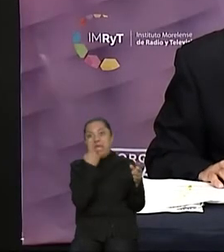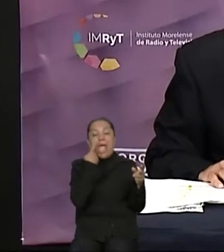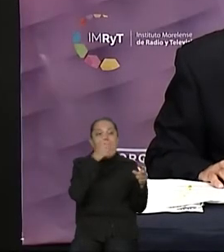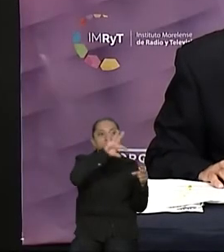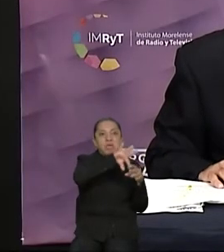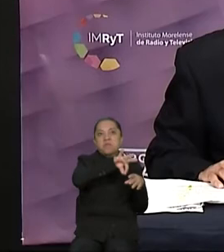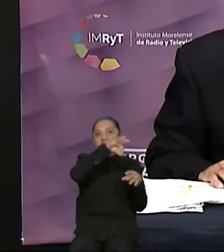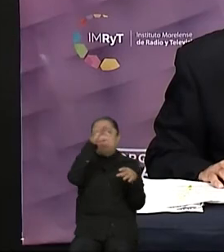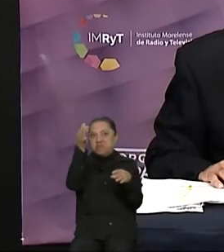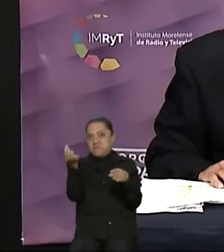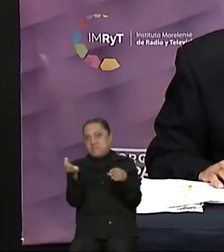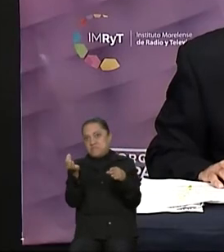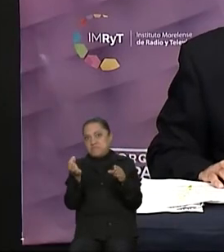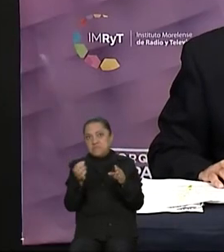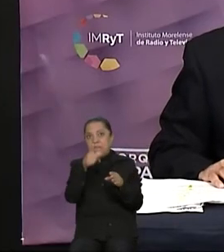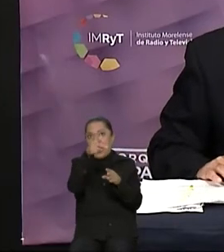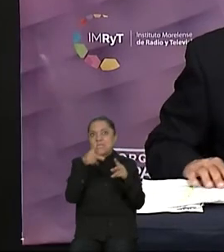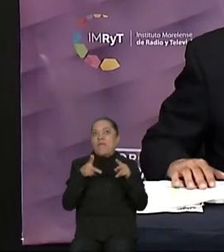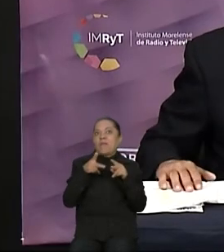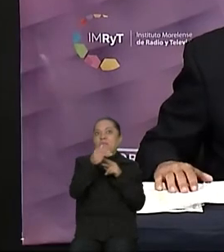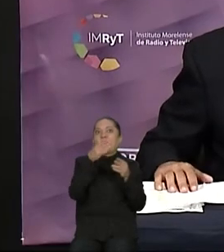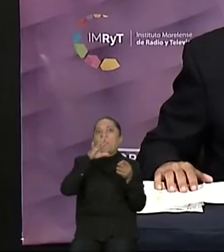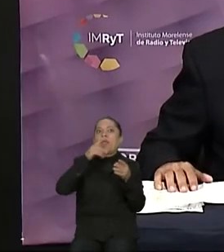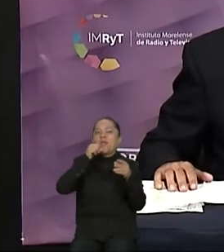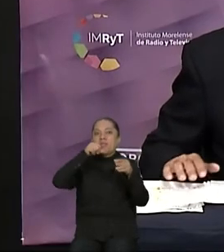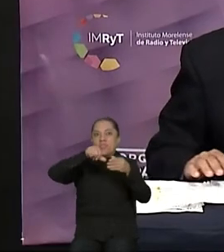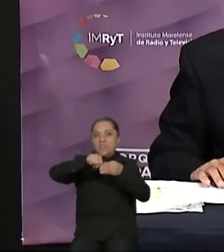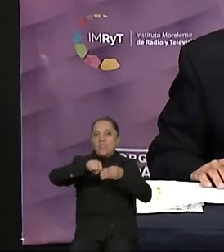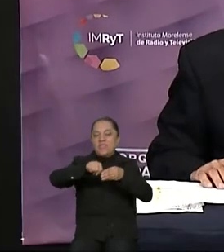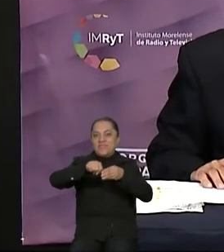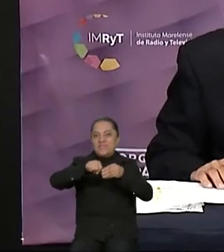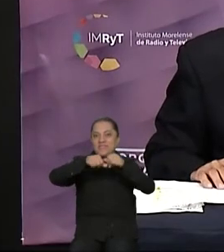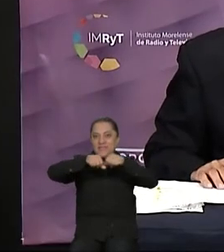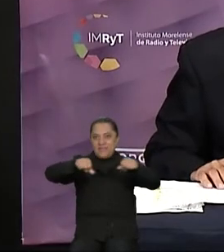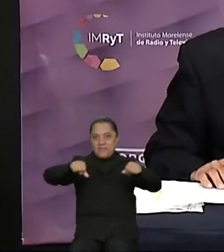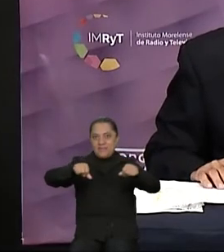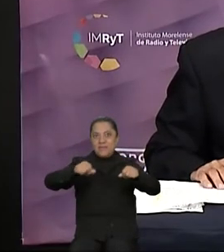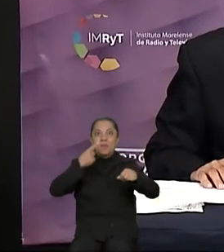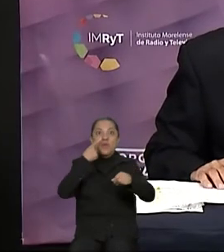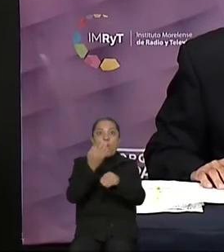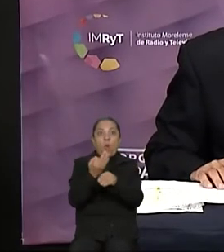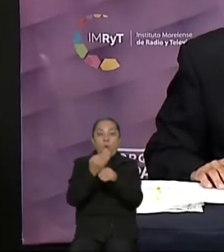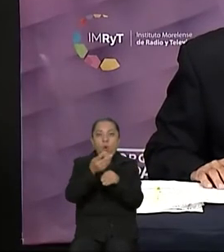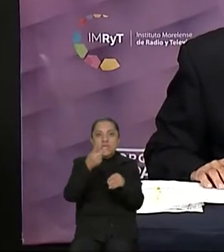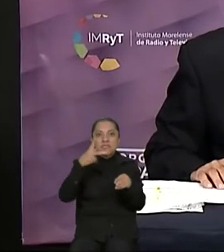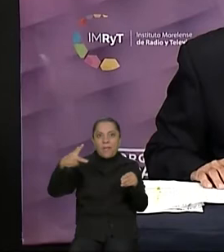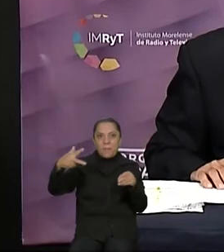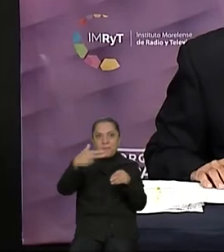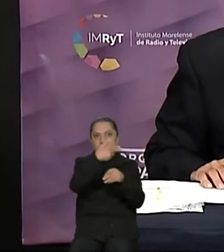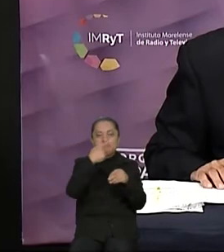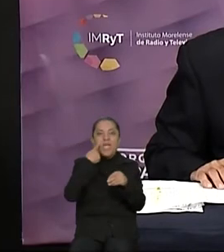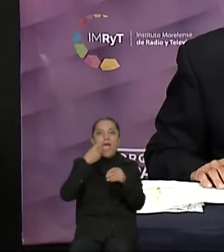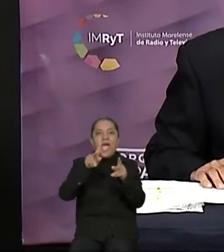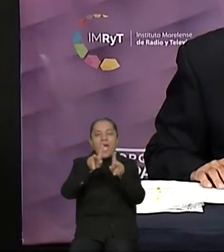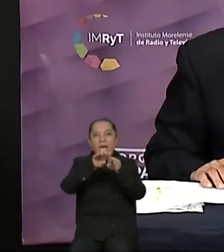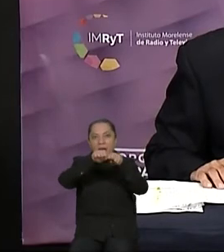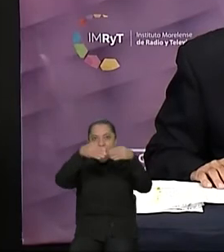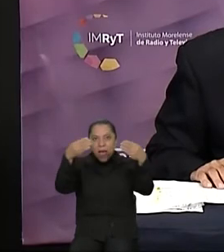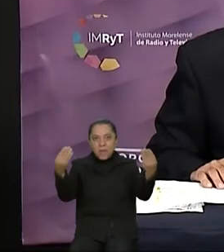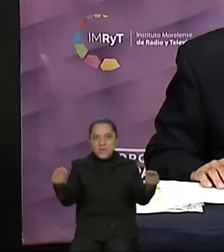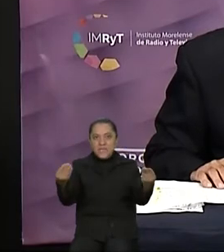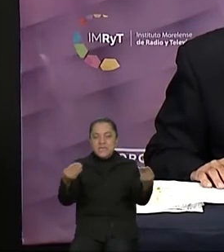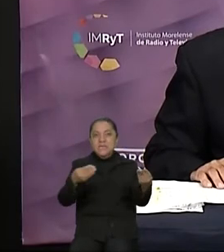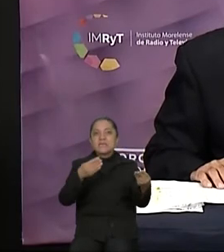a abrir el cuestionamiento que hace cada uno de los integrantes del Consejo Estatal Electoral.